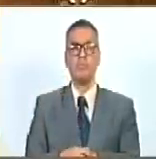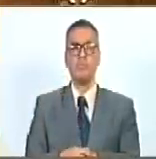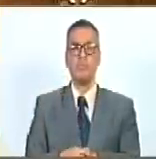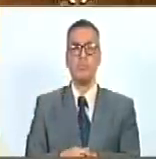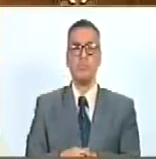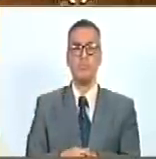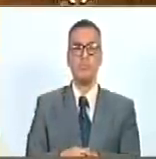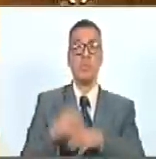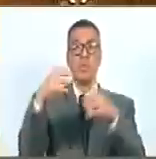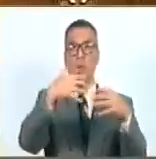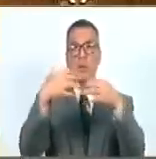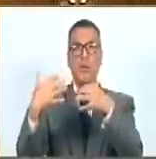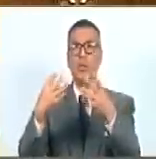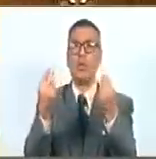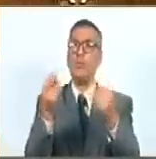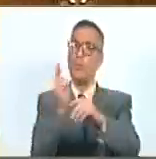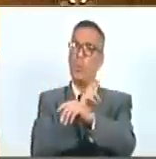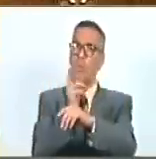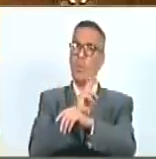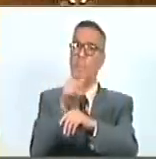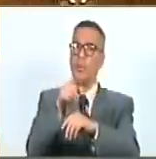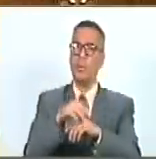Fue una batalla muy rápida,